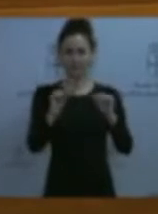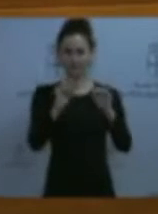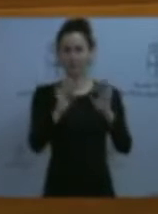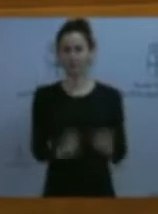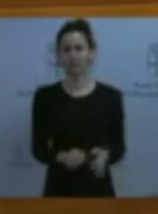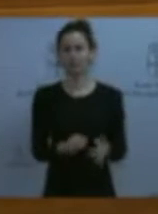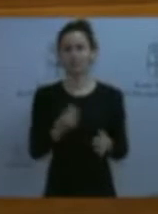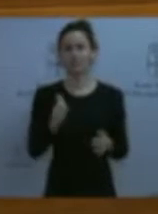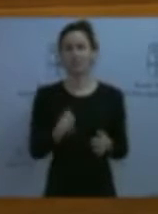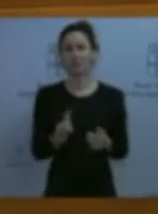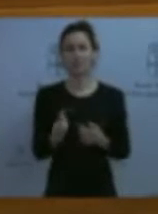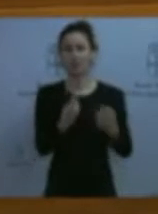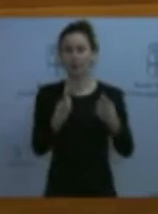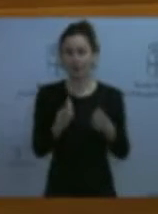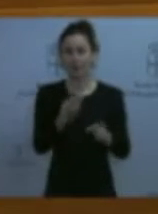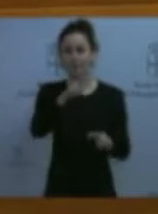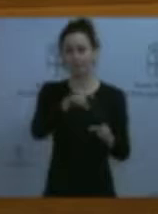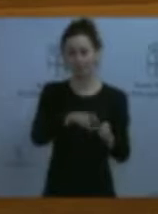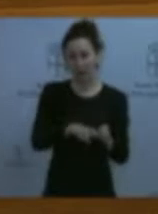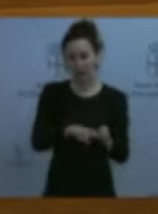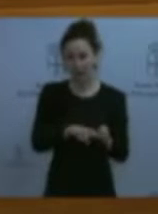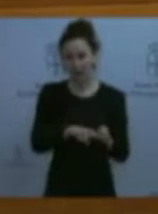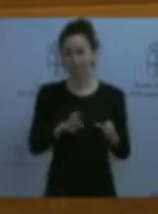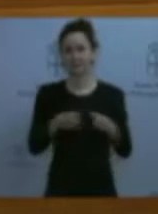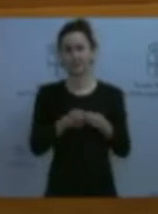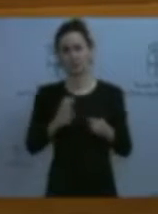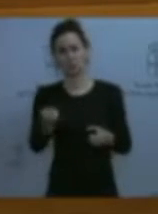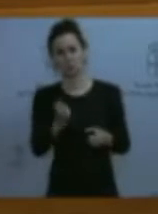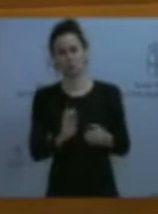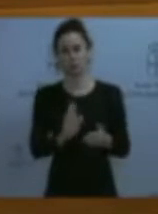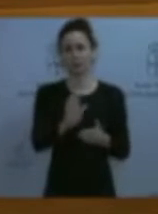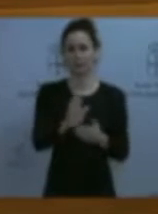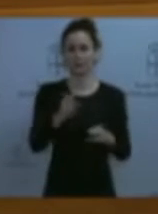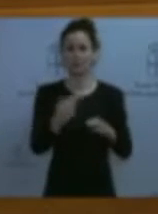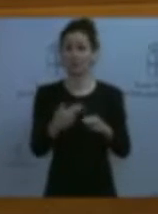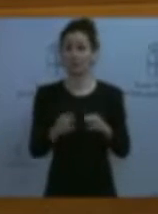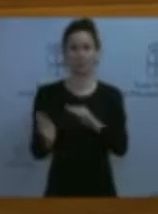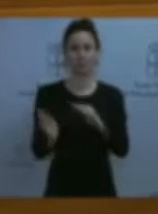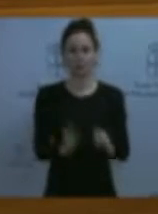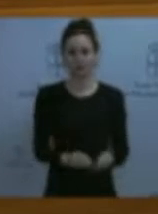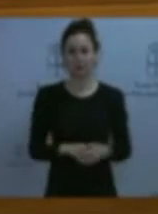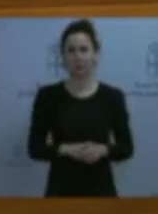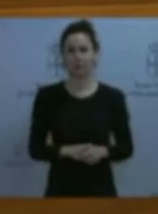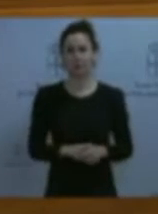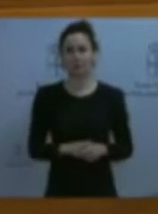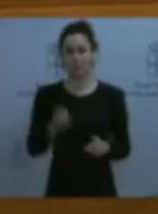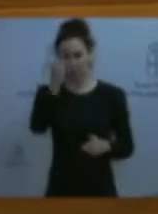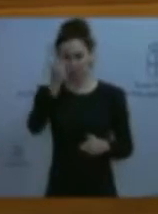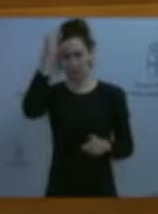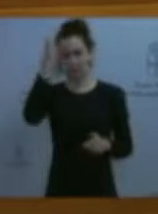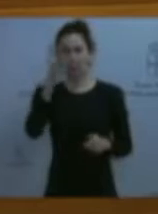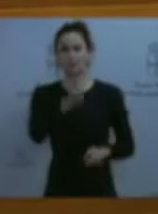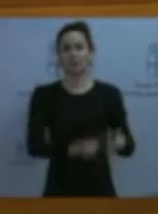se echó de falta la participación de otros grupos o representantes de otros grupos políticos, imaginamos que por